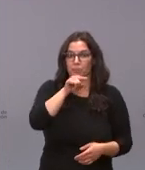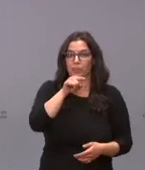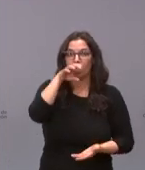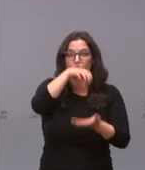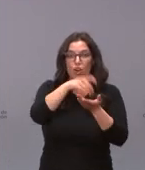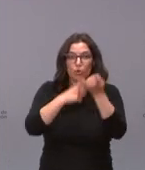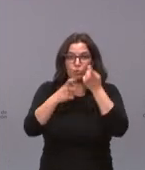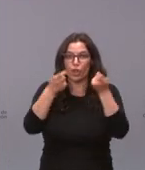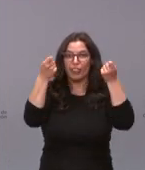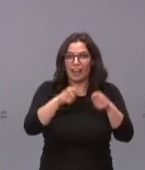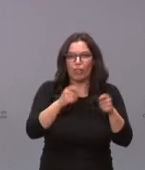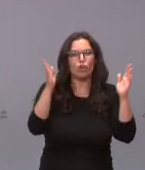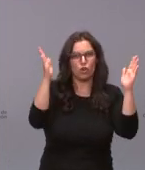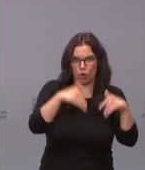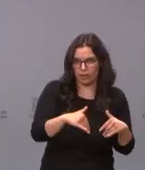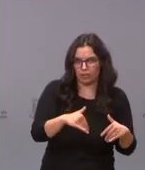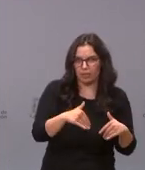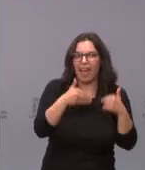consultorios cerrados lo que hay es cita previa